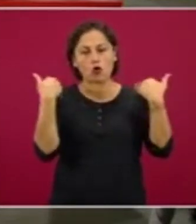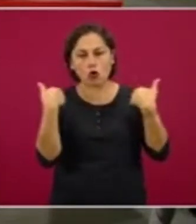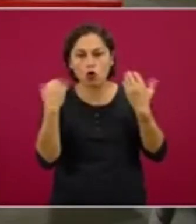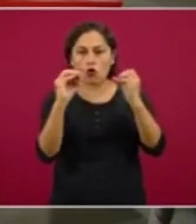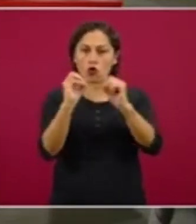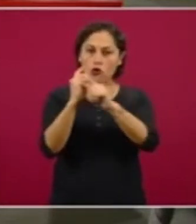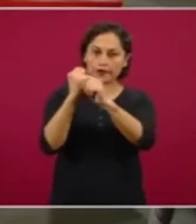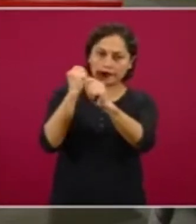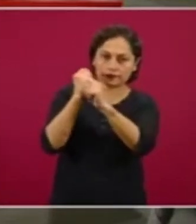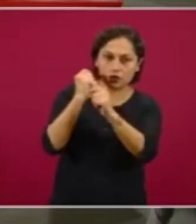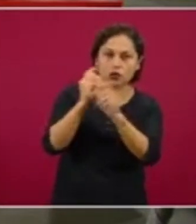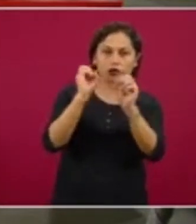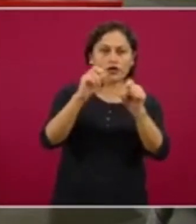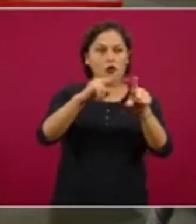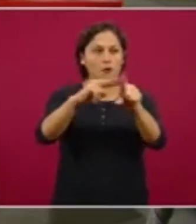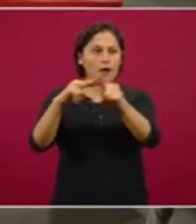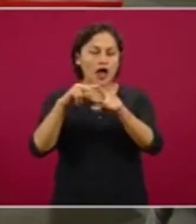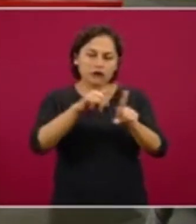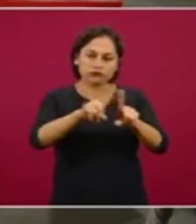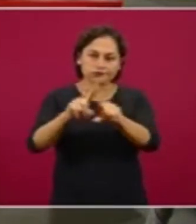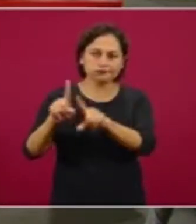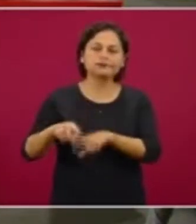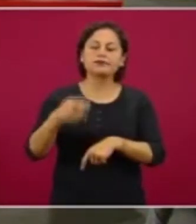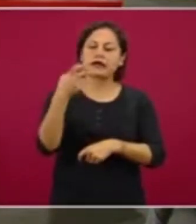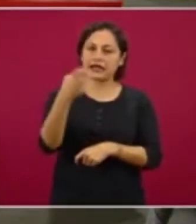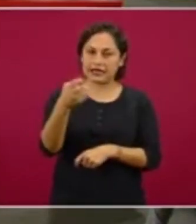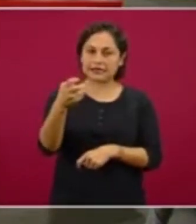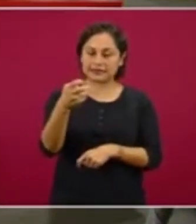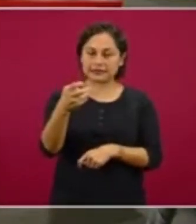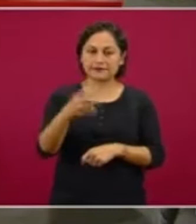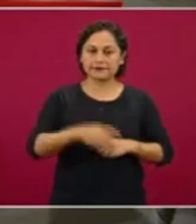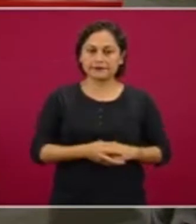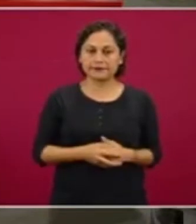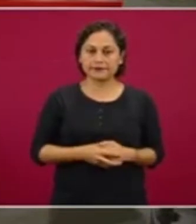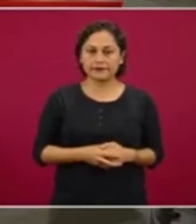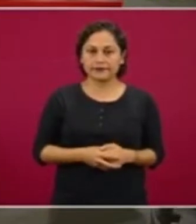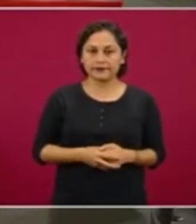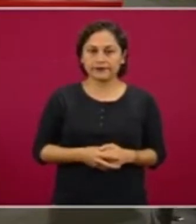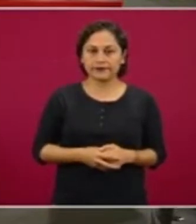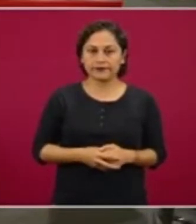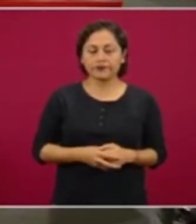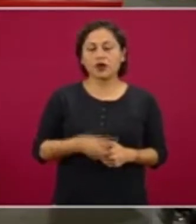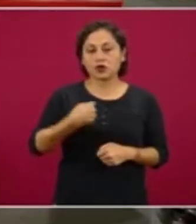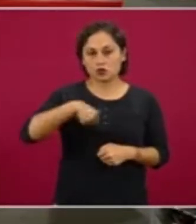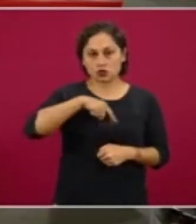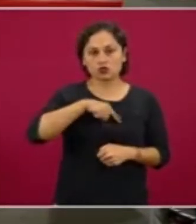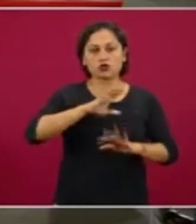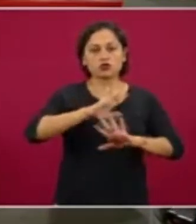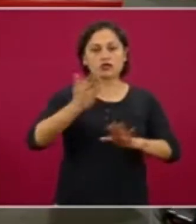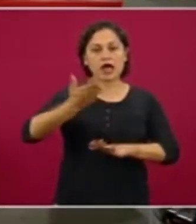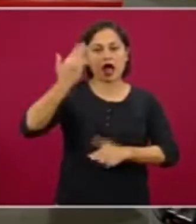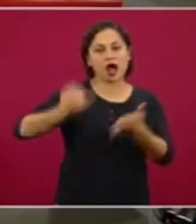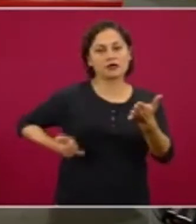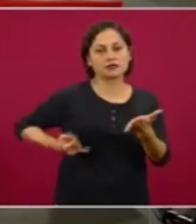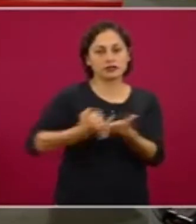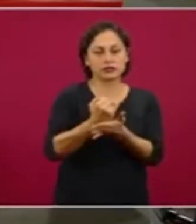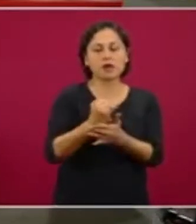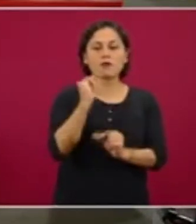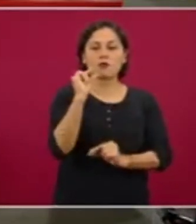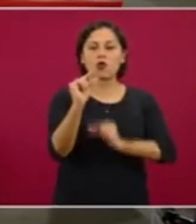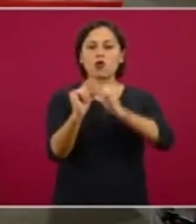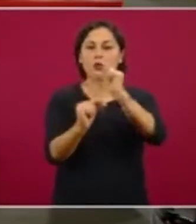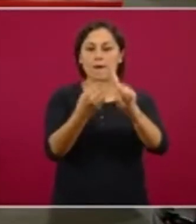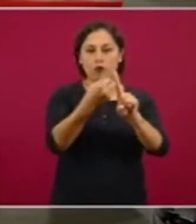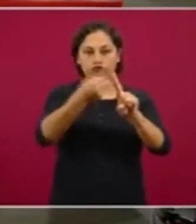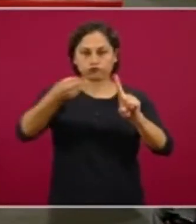.457 contagios acumulados, informó desde Palacio Nacional Hugo López-Gatell, subsecretario de Prevención y Promoción de la